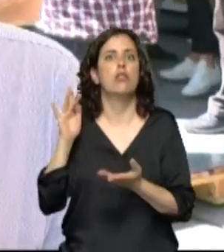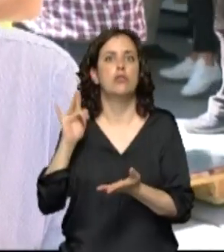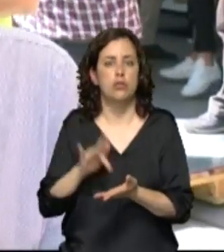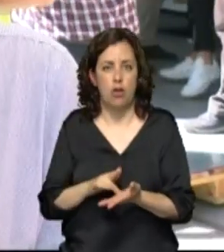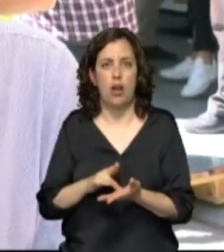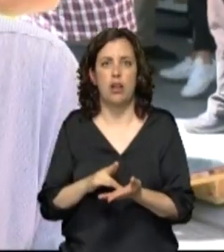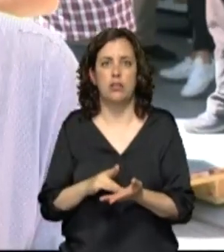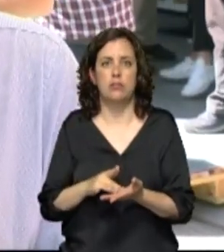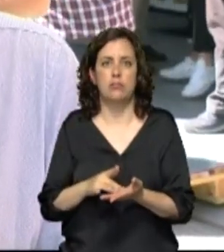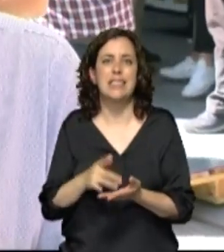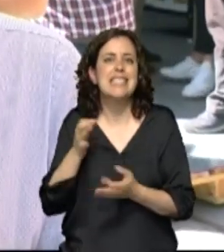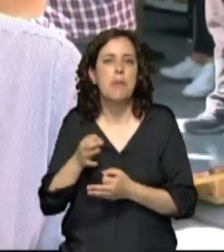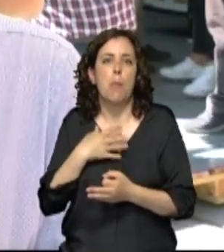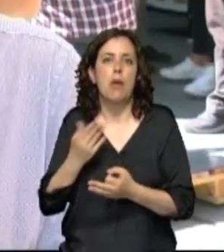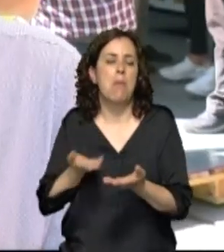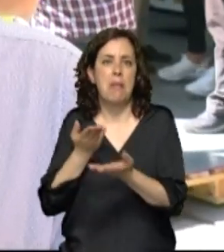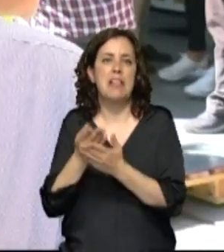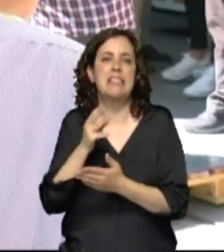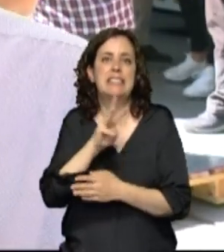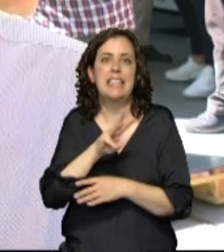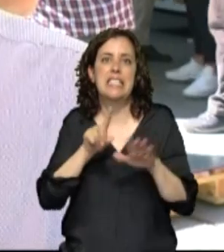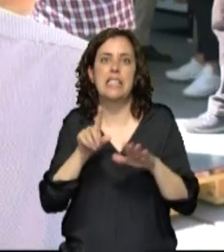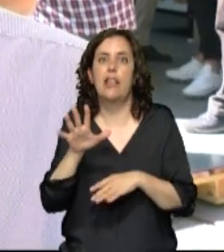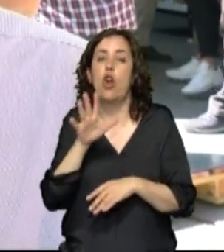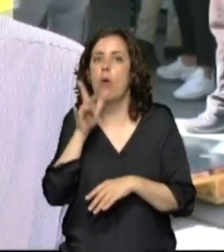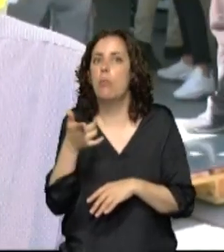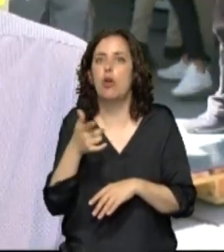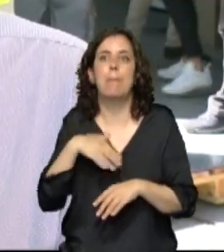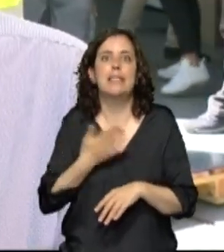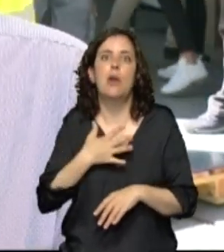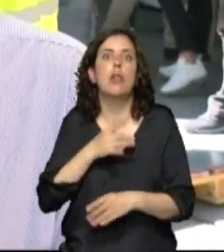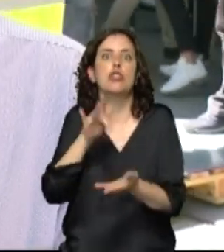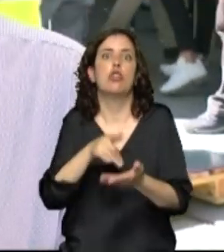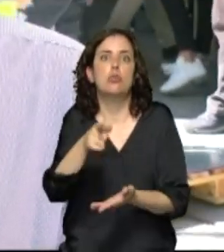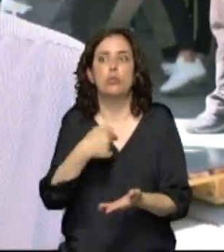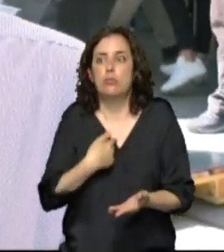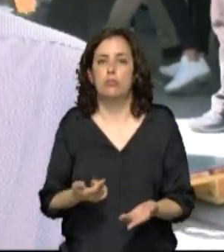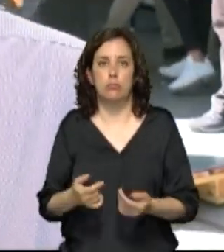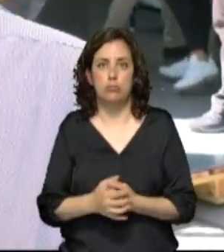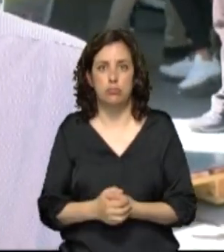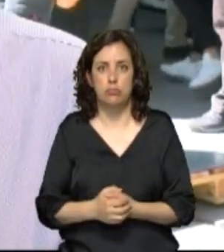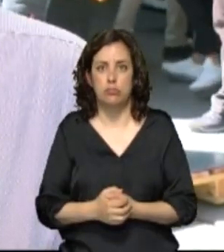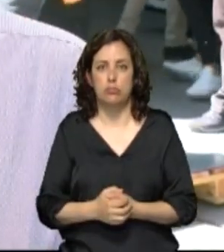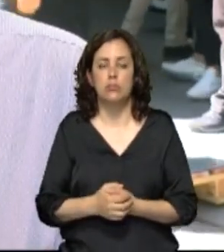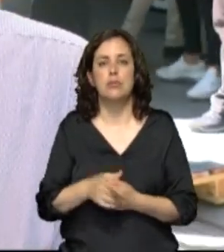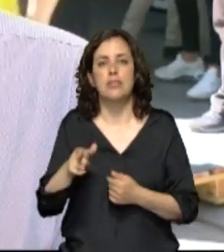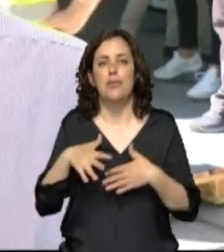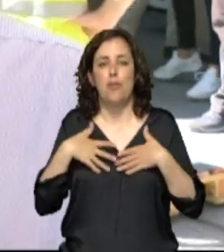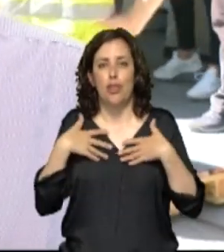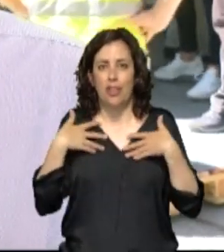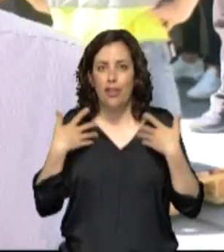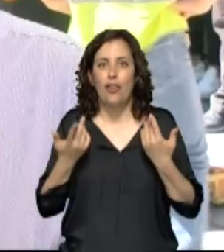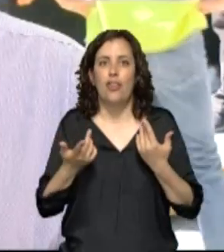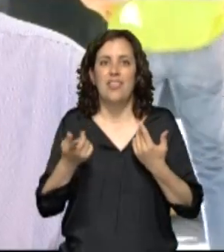París 365, que mañana podemos ser uno cualquiera de nosotros. Entonces creo que esto es muy emotivo y que esto es el apoyo, como